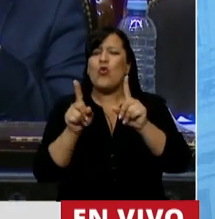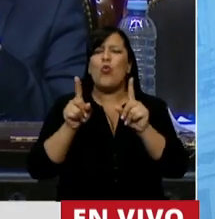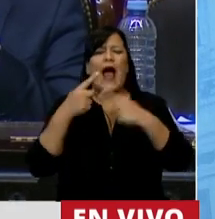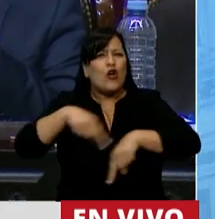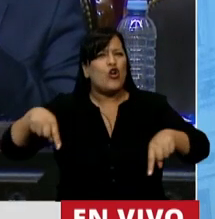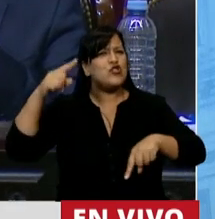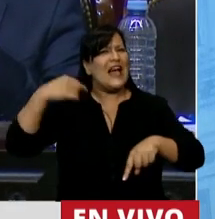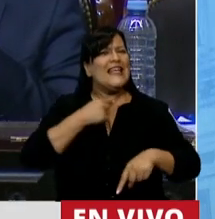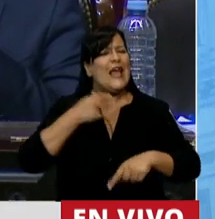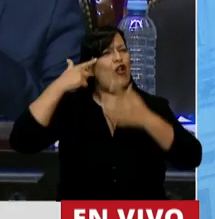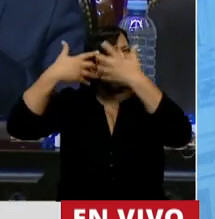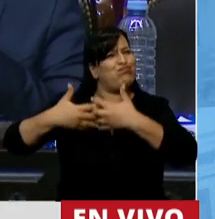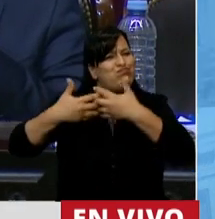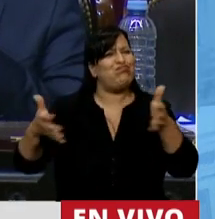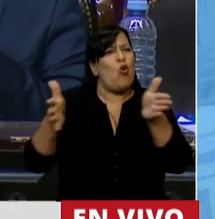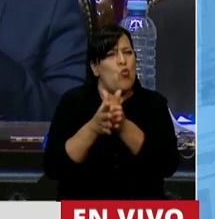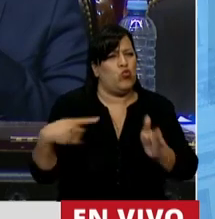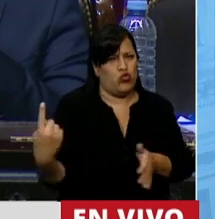juntos. La primera es la de la clandestinidad.